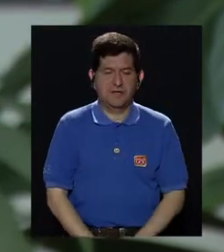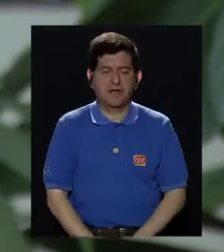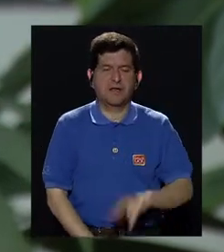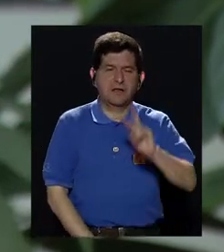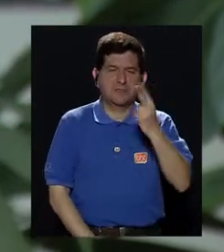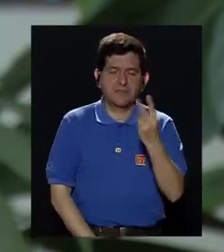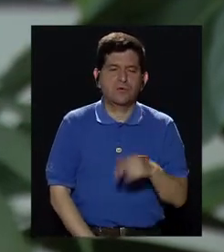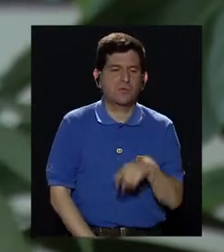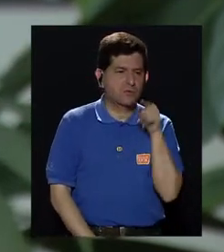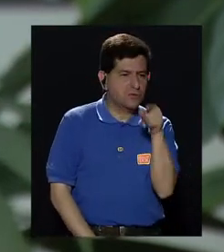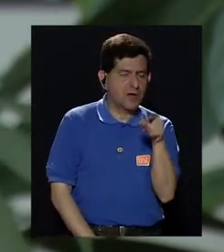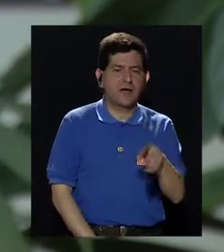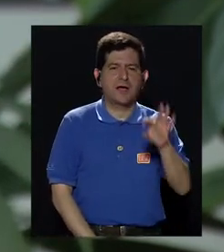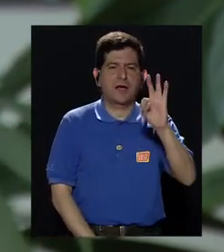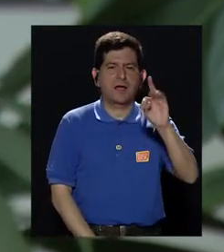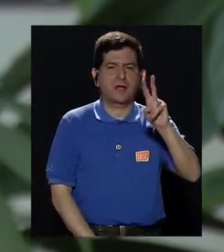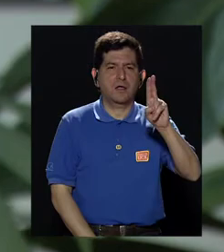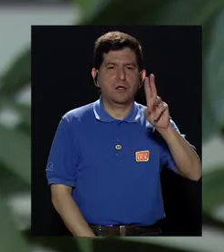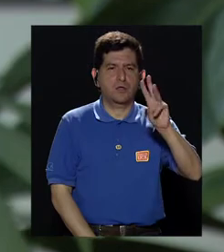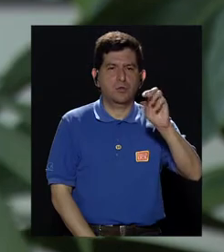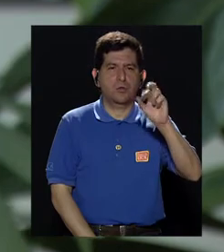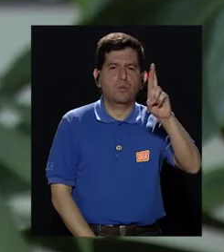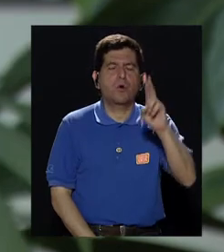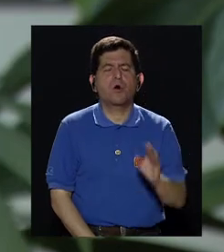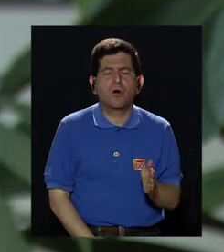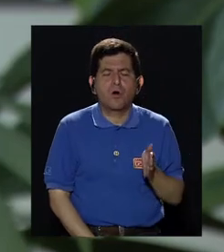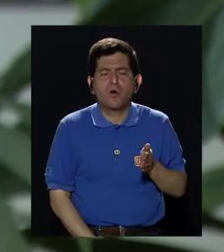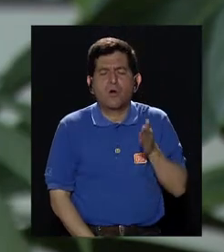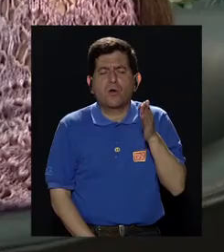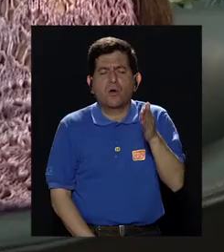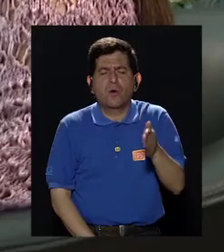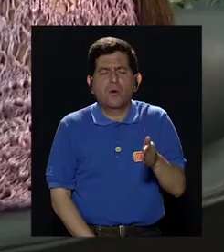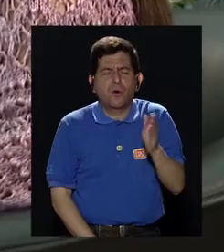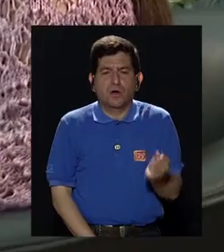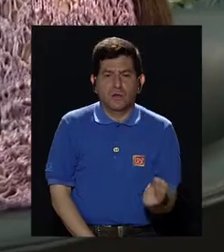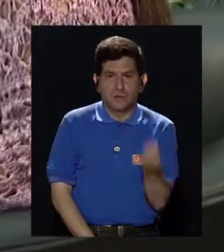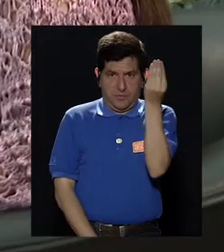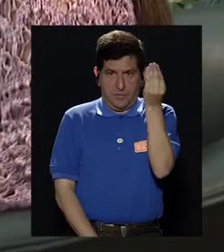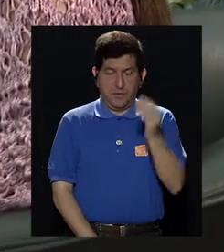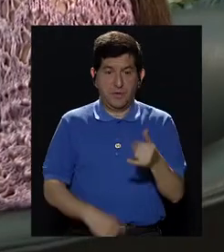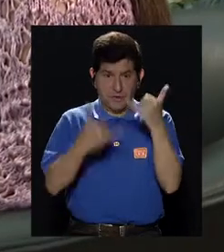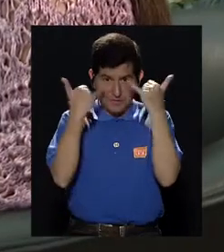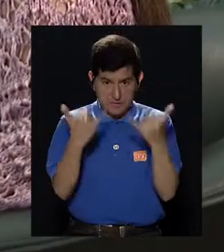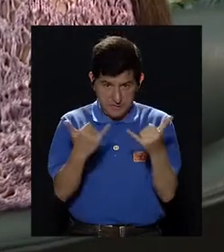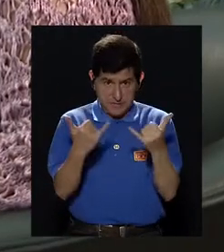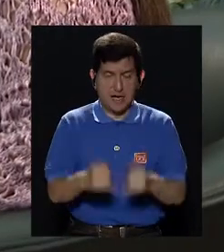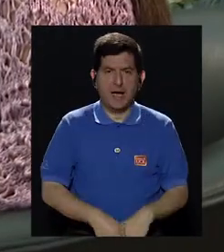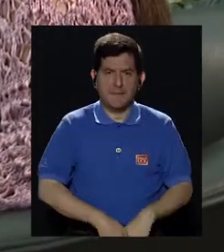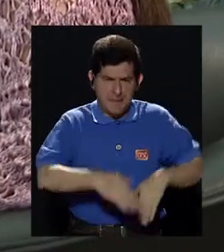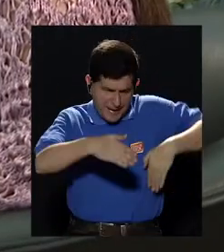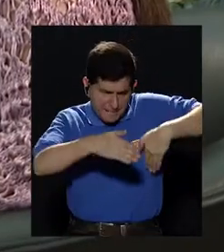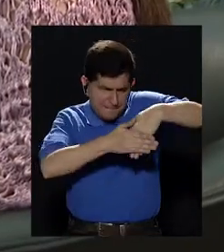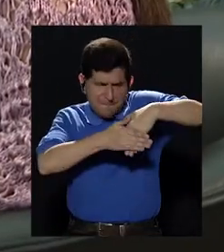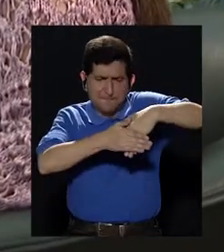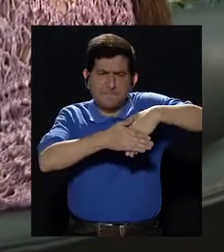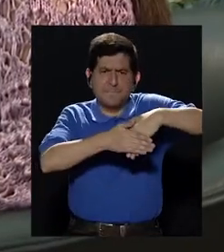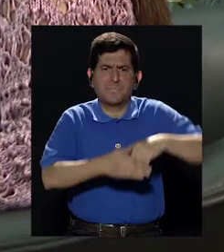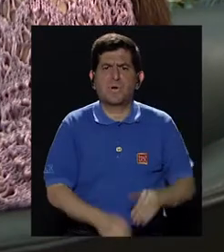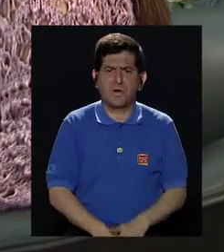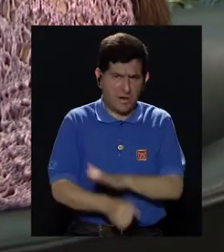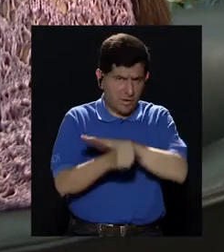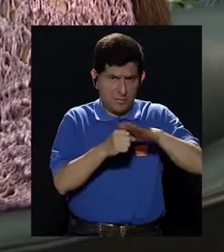Segundo, el tumor de próstata, el cáncer, crece muy lentamente. Y para que crezca suficiente, para que obsuya la uretra,